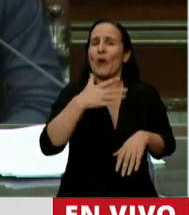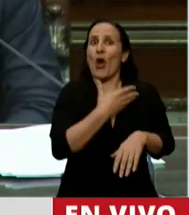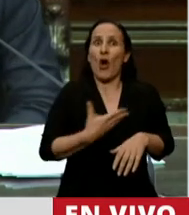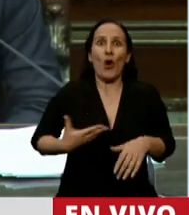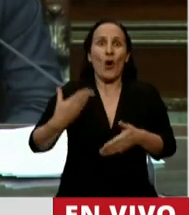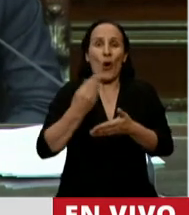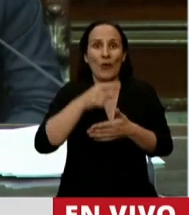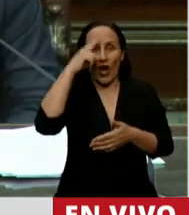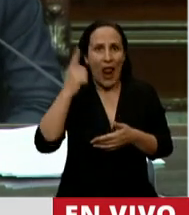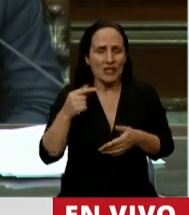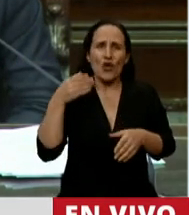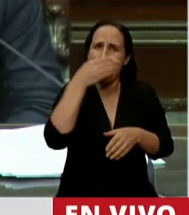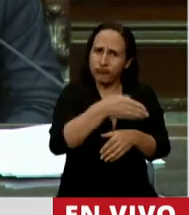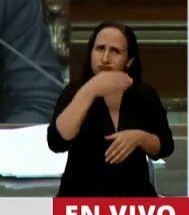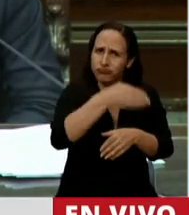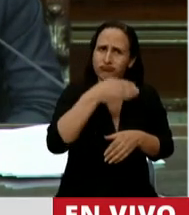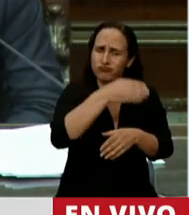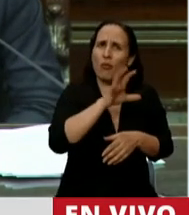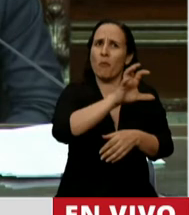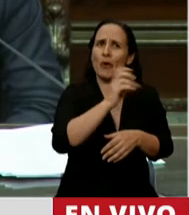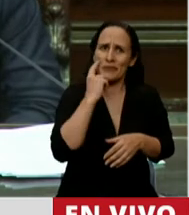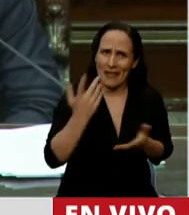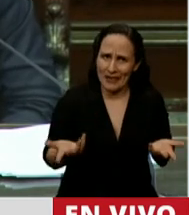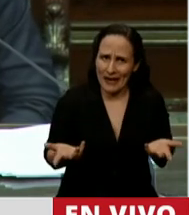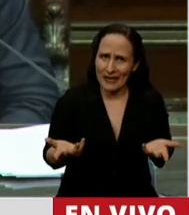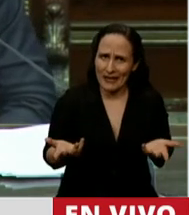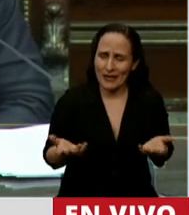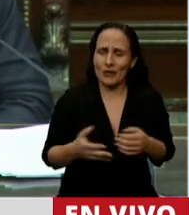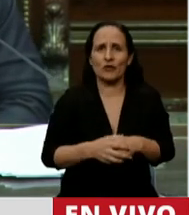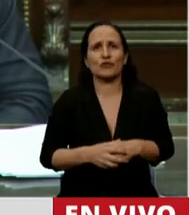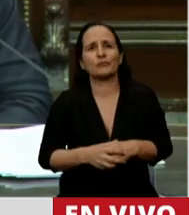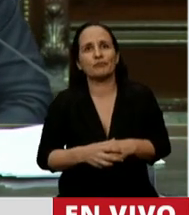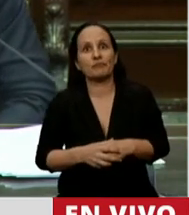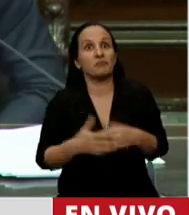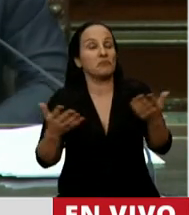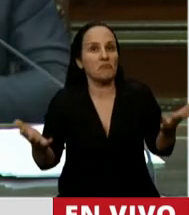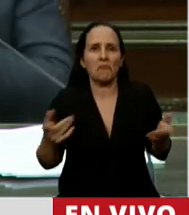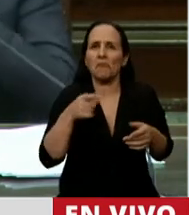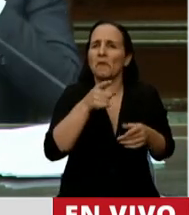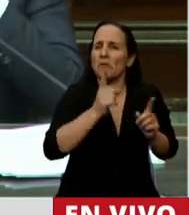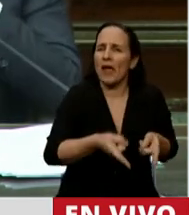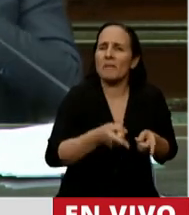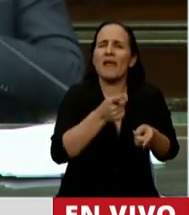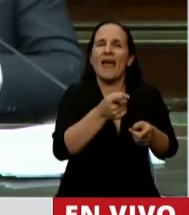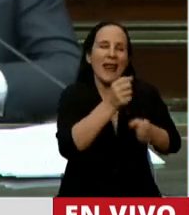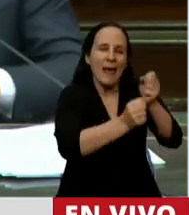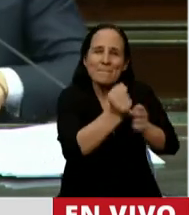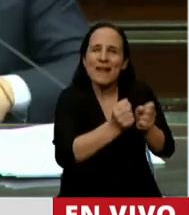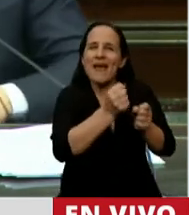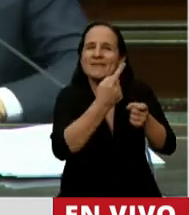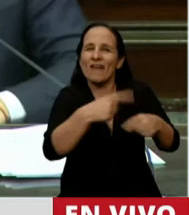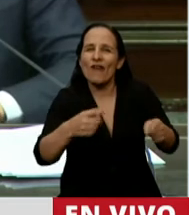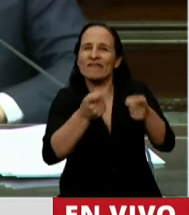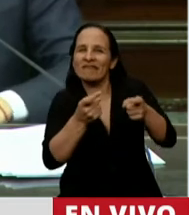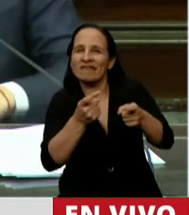en la provincia de Entre Ríos. Y como las respuestas que hemos tenido hacia las empresas, hacia las familias,